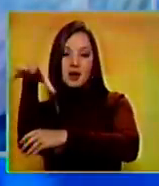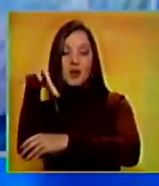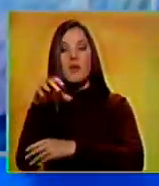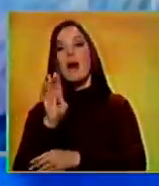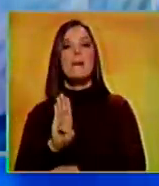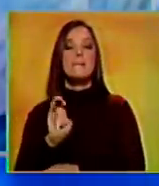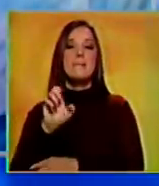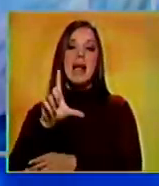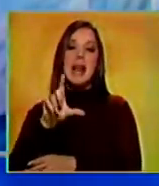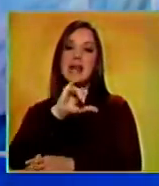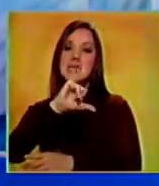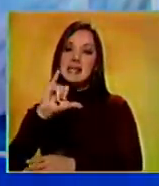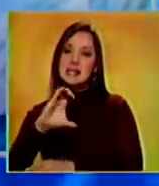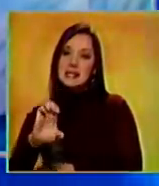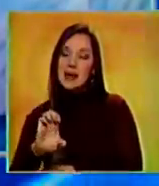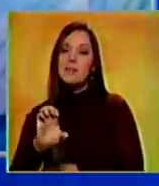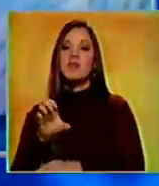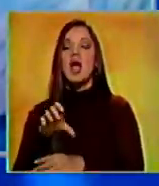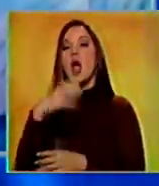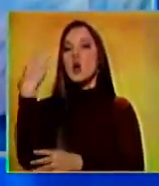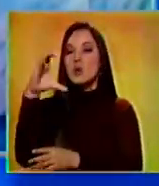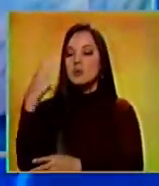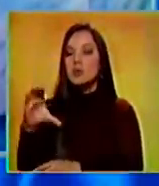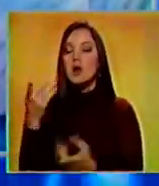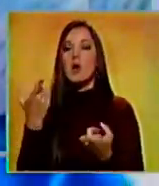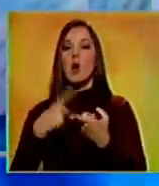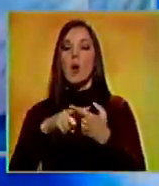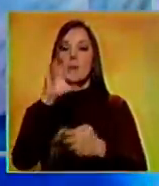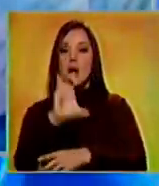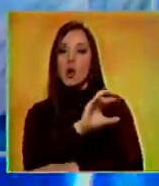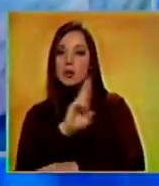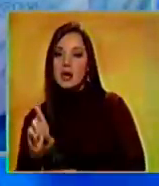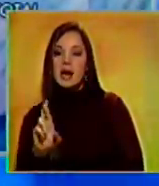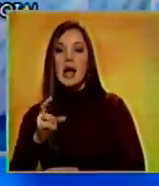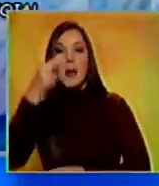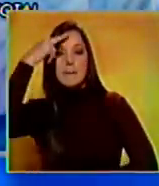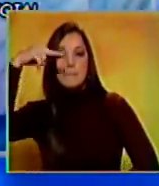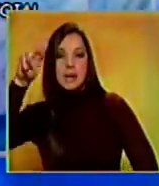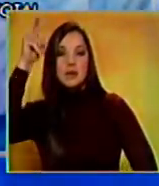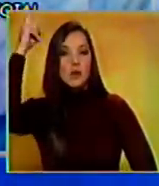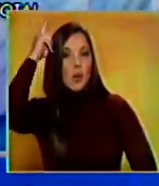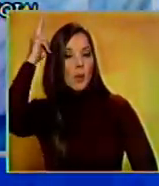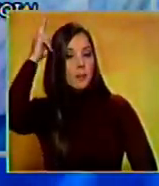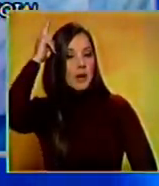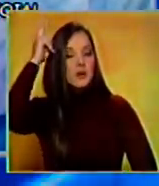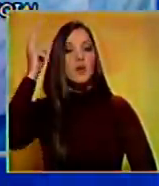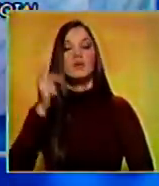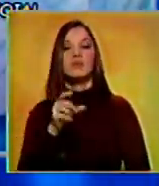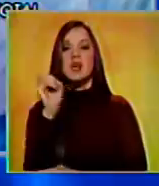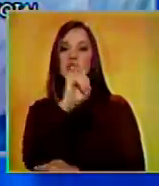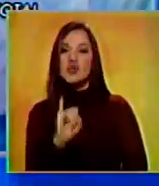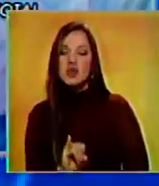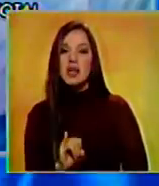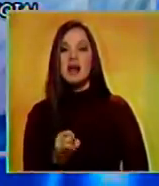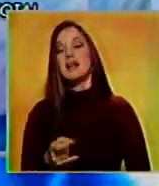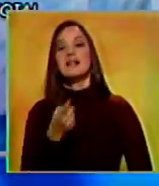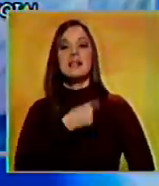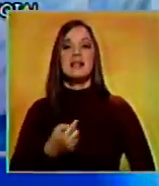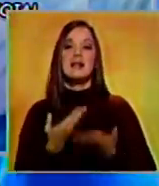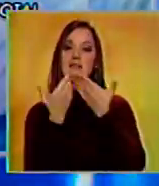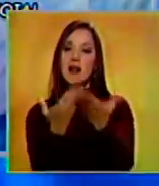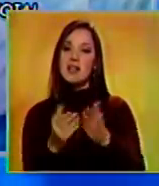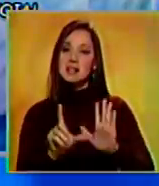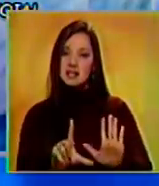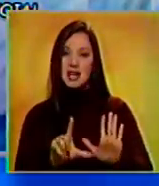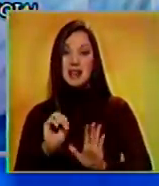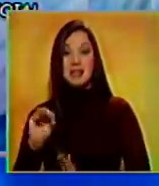Colombia, Costa Rica, Curacao, Estados Unidos, Guyana, México, Perú, Panamá y Surinam dispondrán de 700 dólares